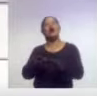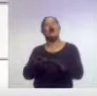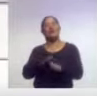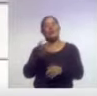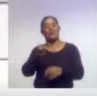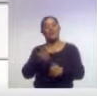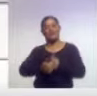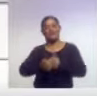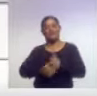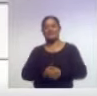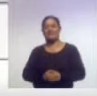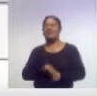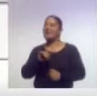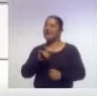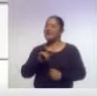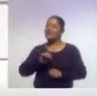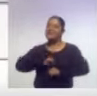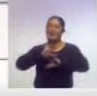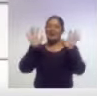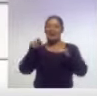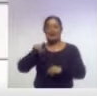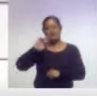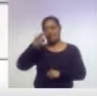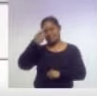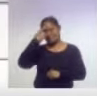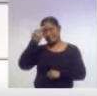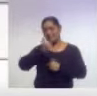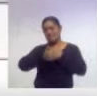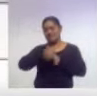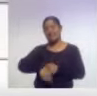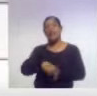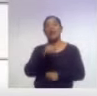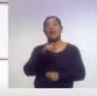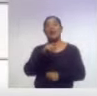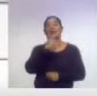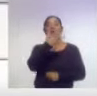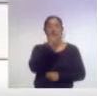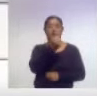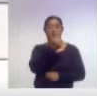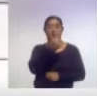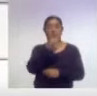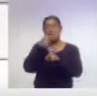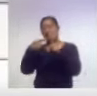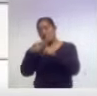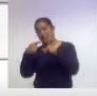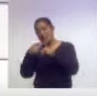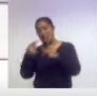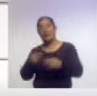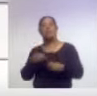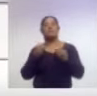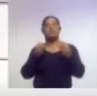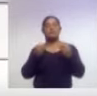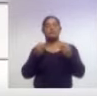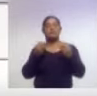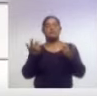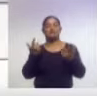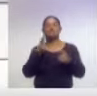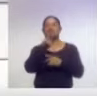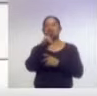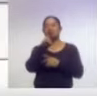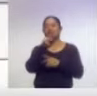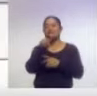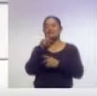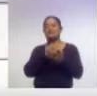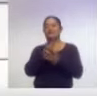partido. Claro que sí, Mario, recordándoles que el partido es a las 21.30 horas, seguramente en muchos canales que van a transmitir este